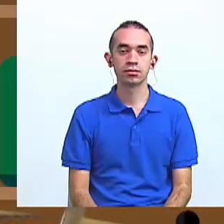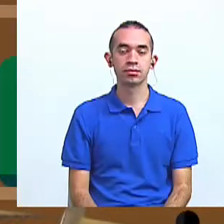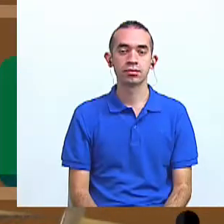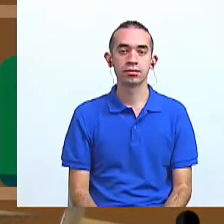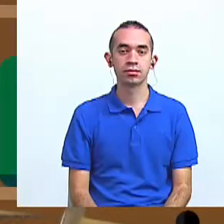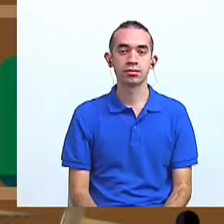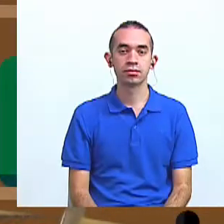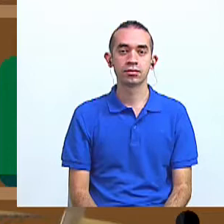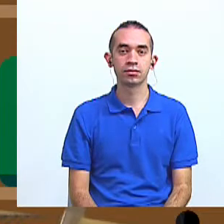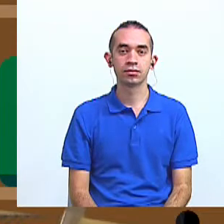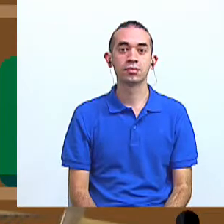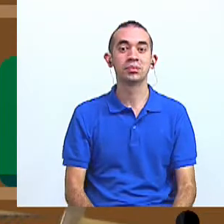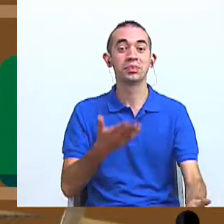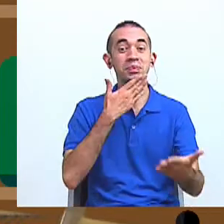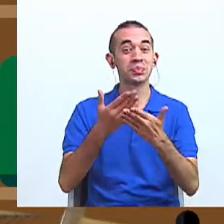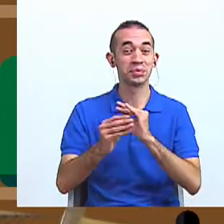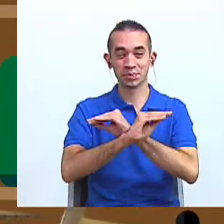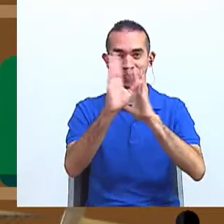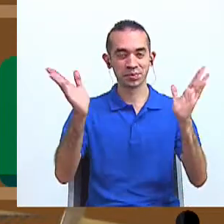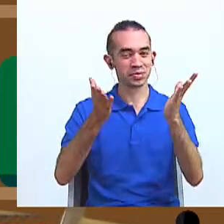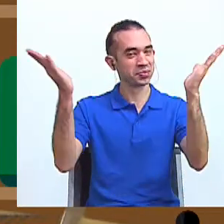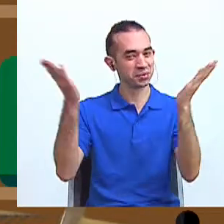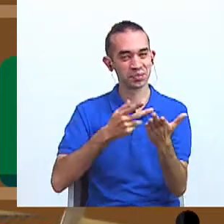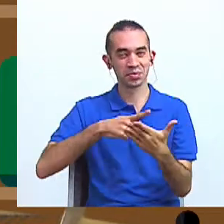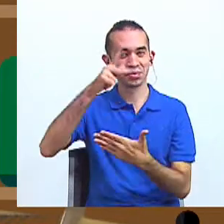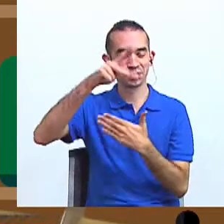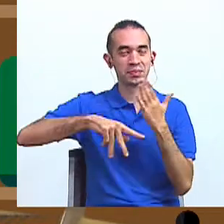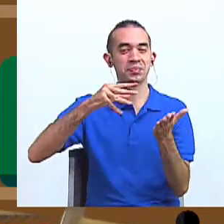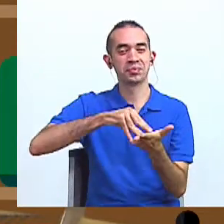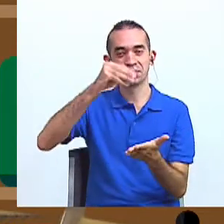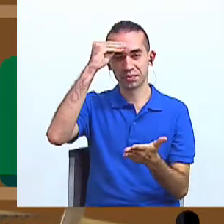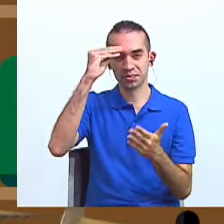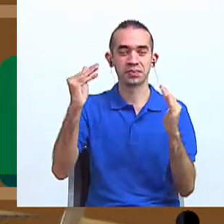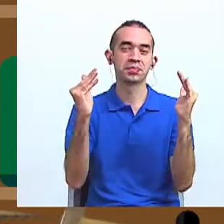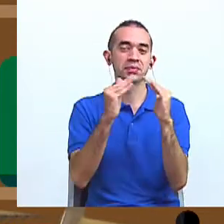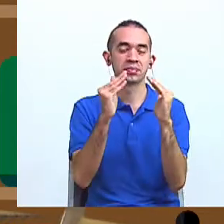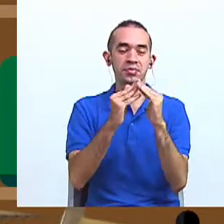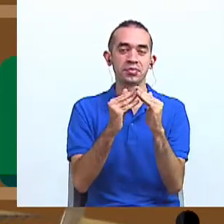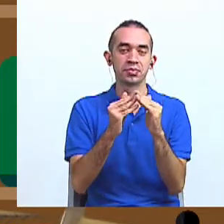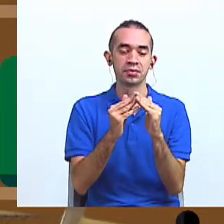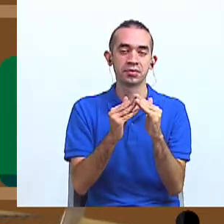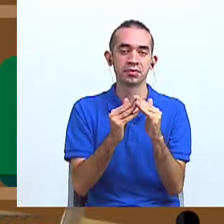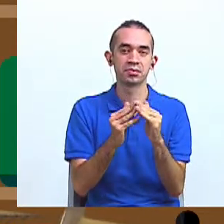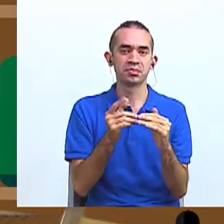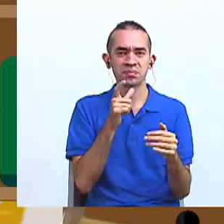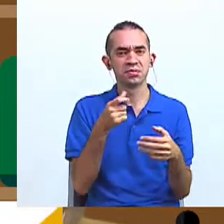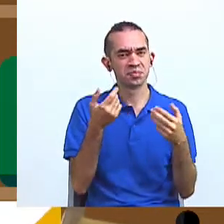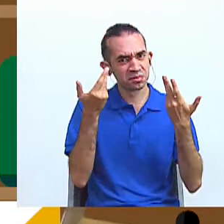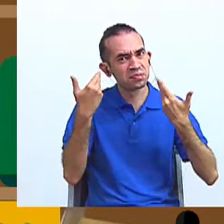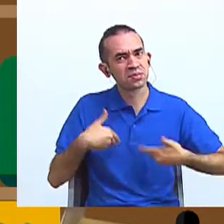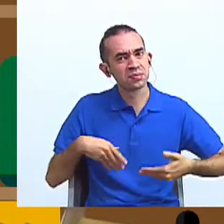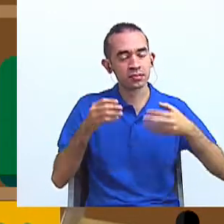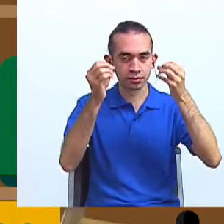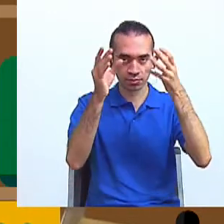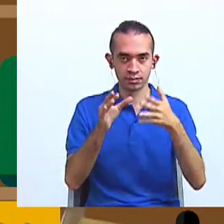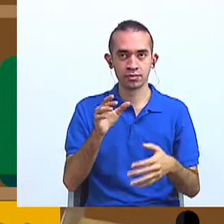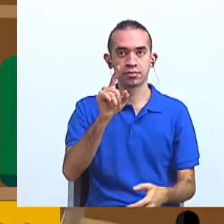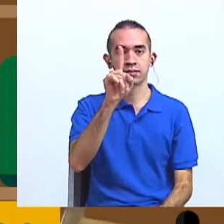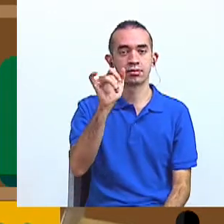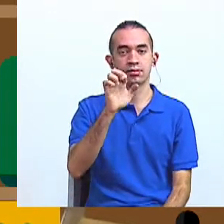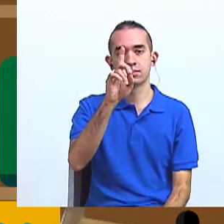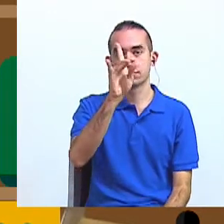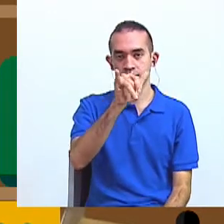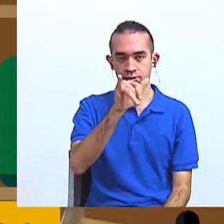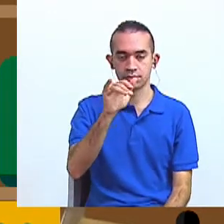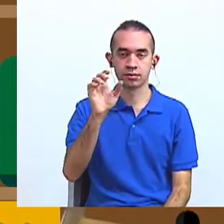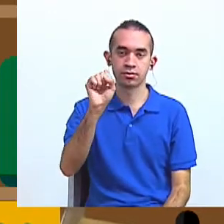Buenos días, bienvenidos al programa Aprendo en Casa, que nos acompaña la profesora Seyri Salazar Flores, la profe